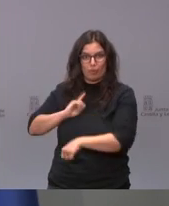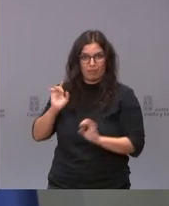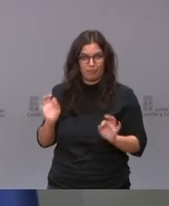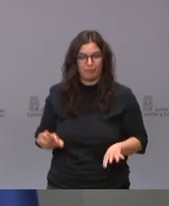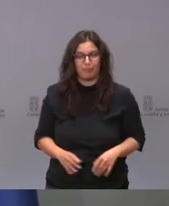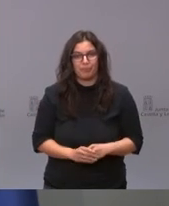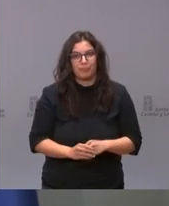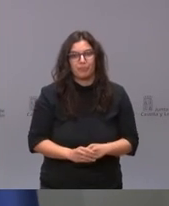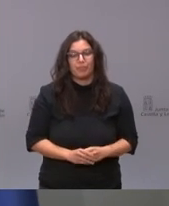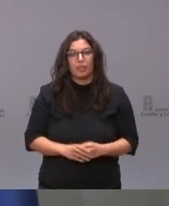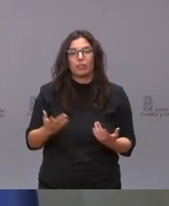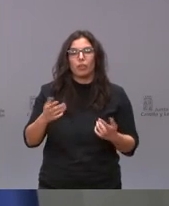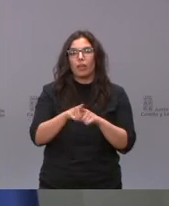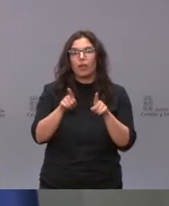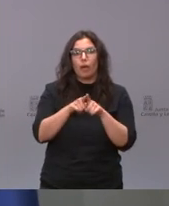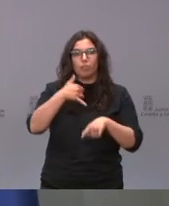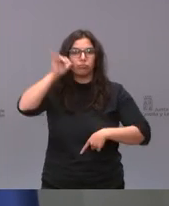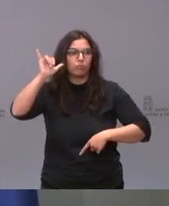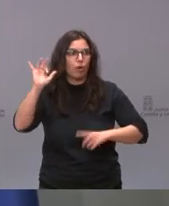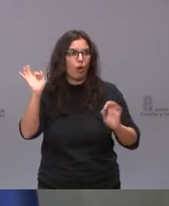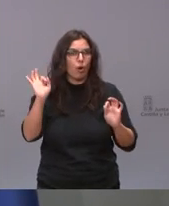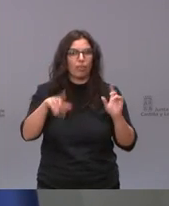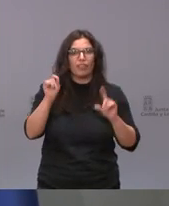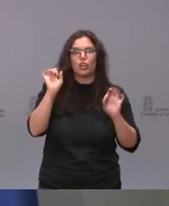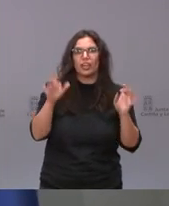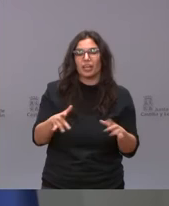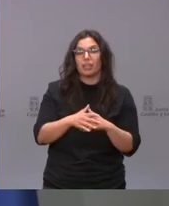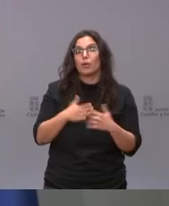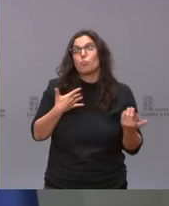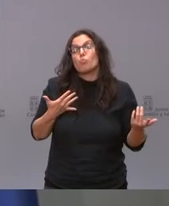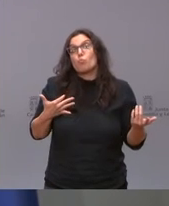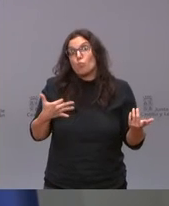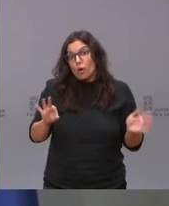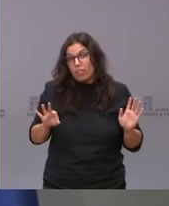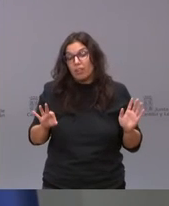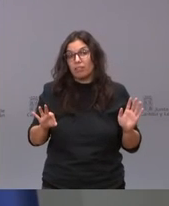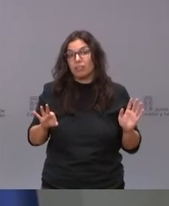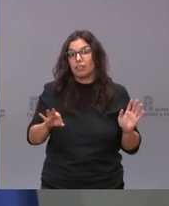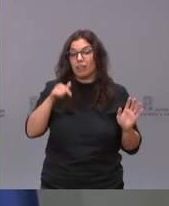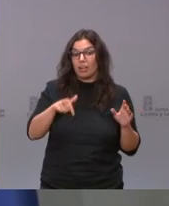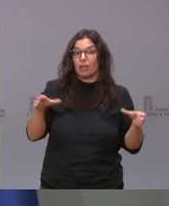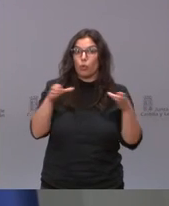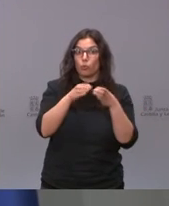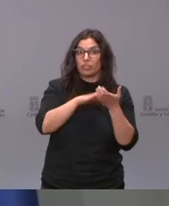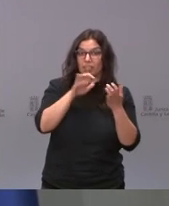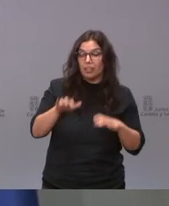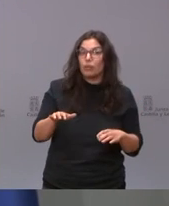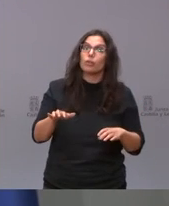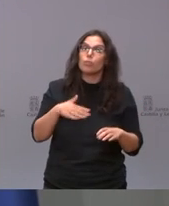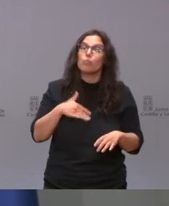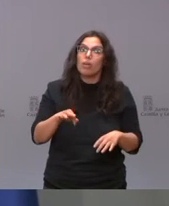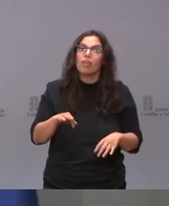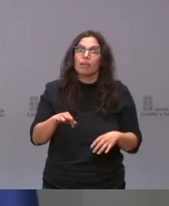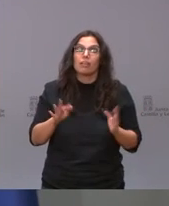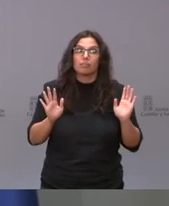quién es el imprudente quién toma las decisiones mire lo que quizás ocurre en esta junta y en este gobierno es que nosotros